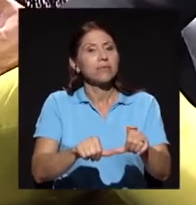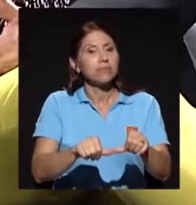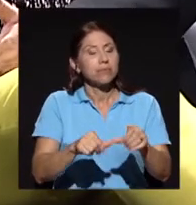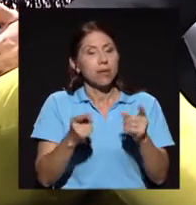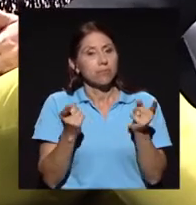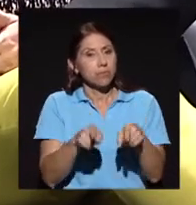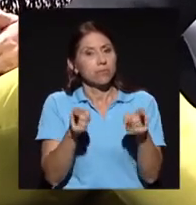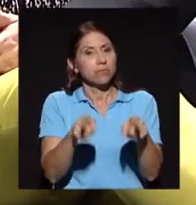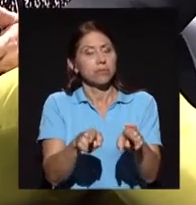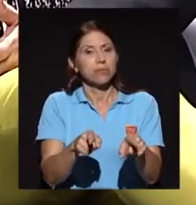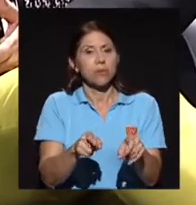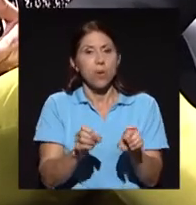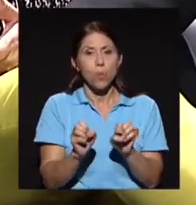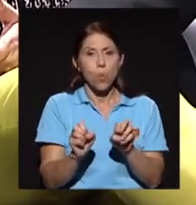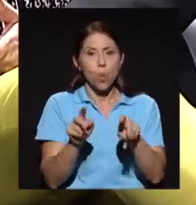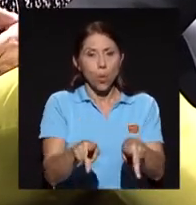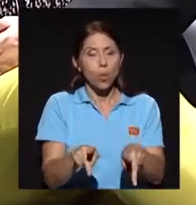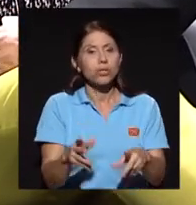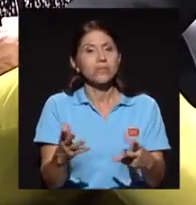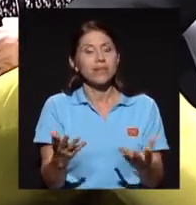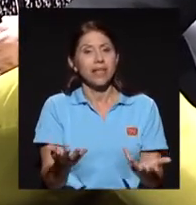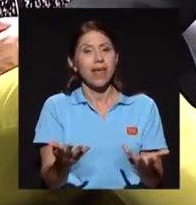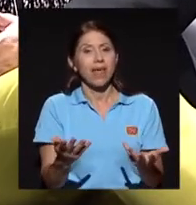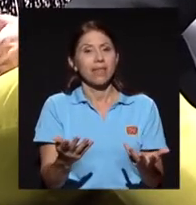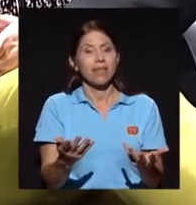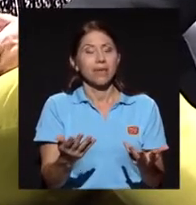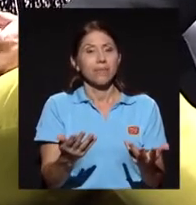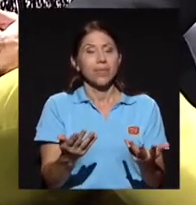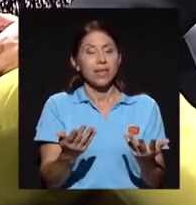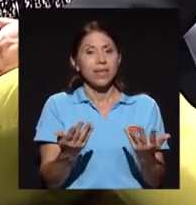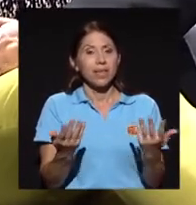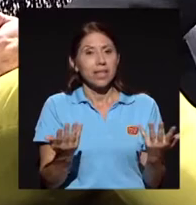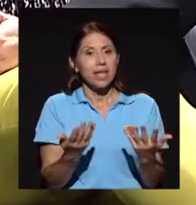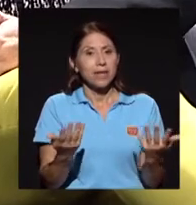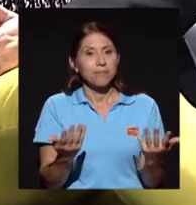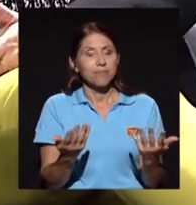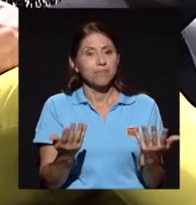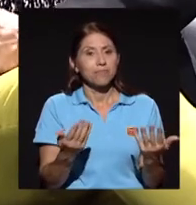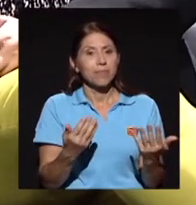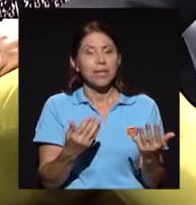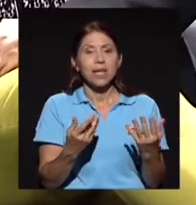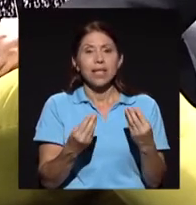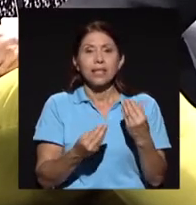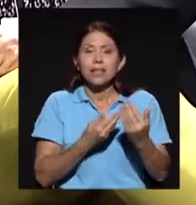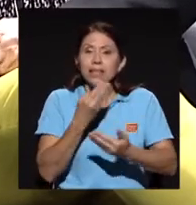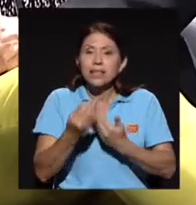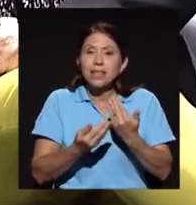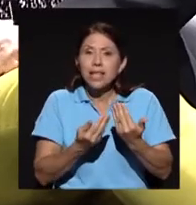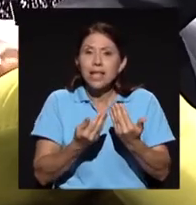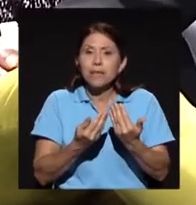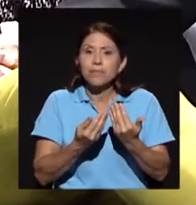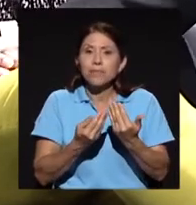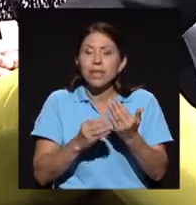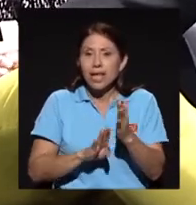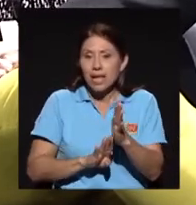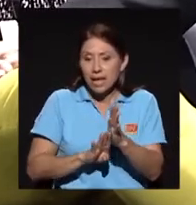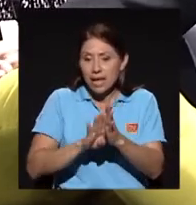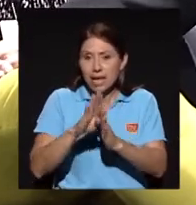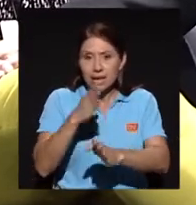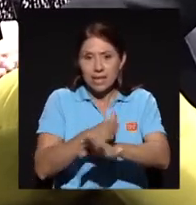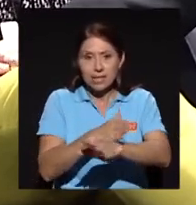esa posibilidad de traslado, de crecimiento de la población